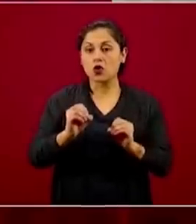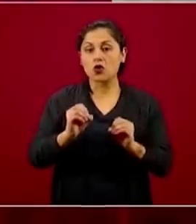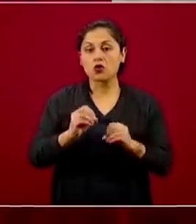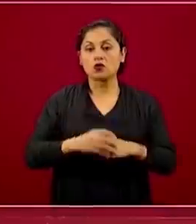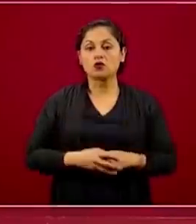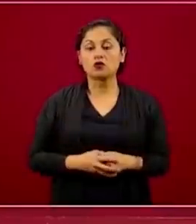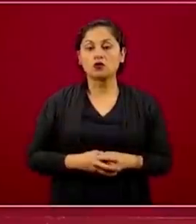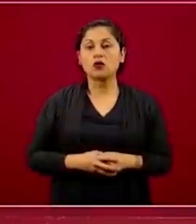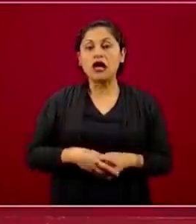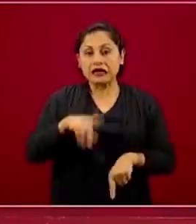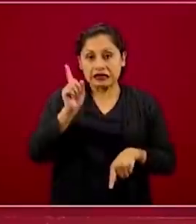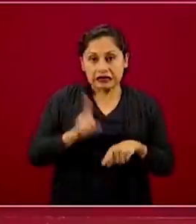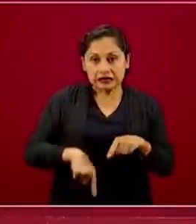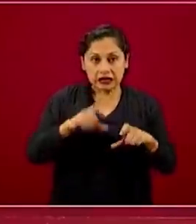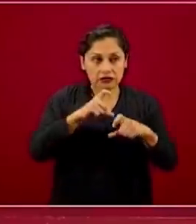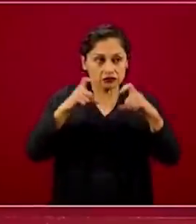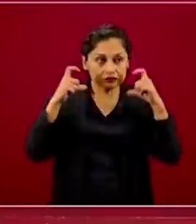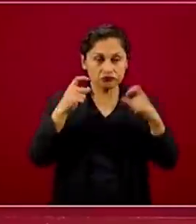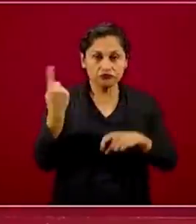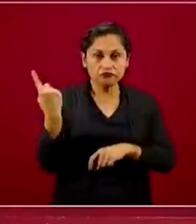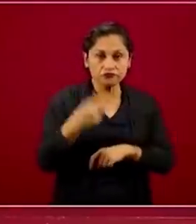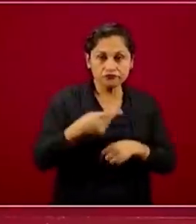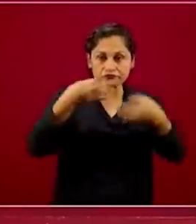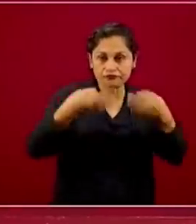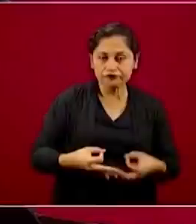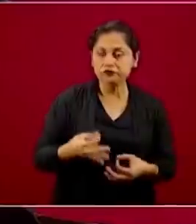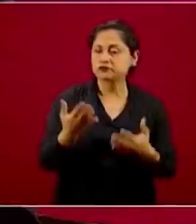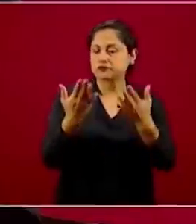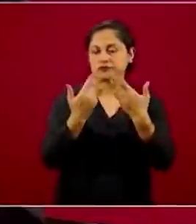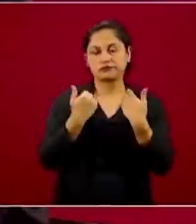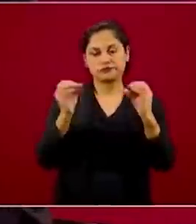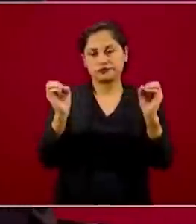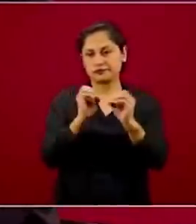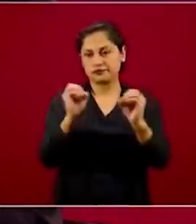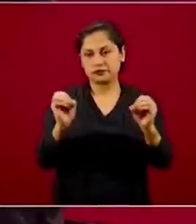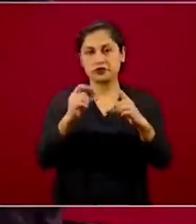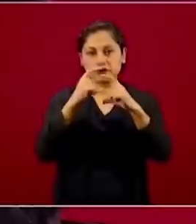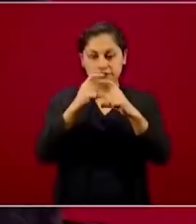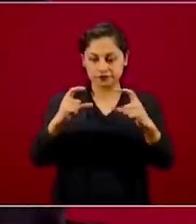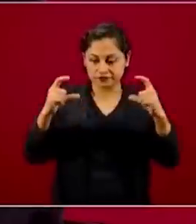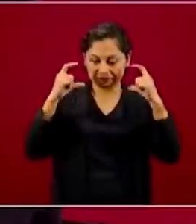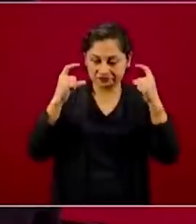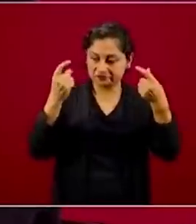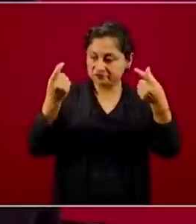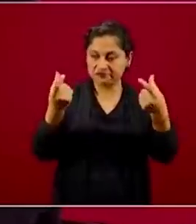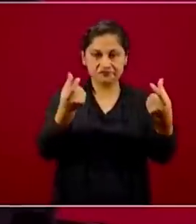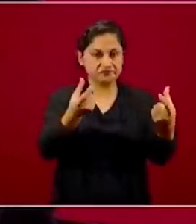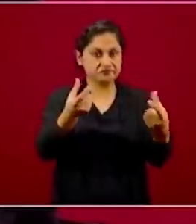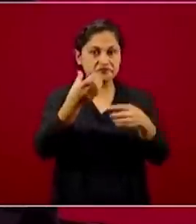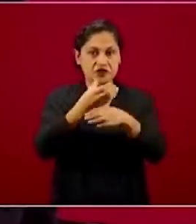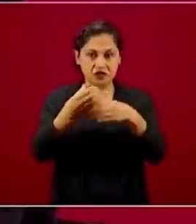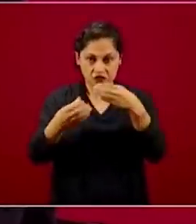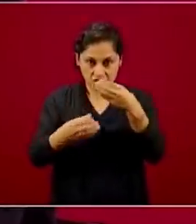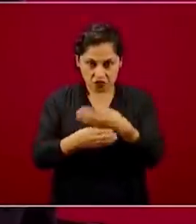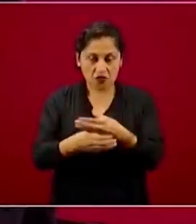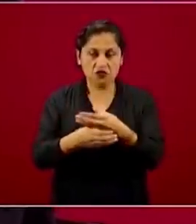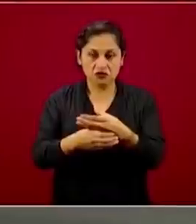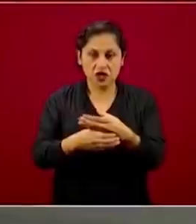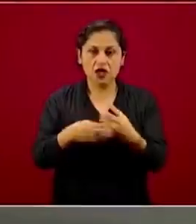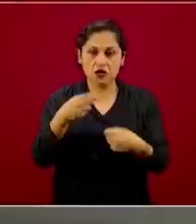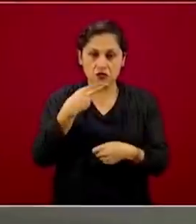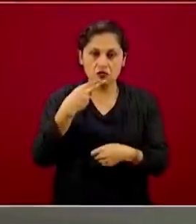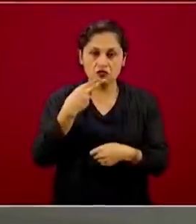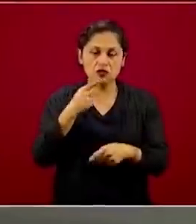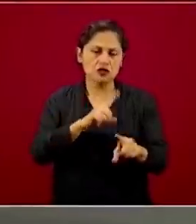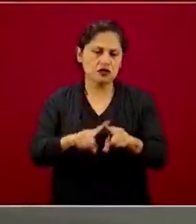contra del cubrebocas. El cubrebocas, que es un objeto, un artefacto plano, generalmente de material